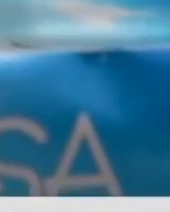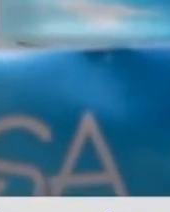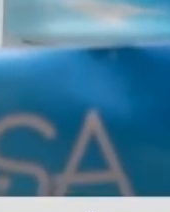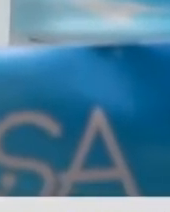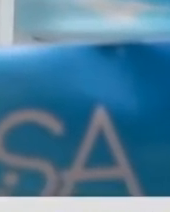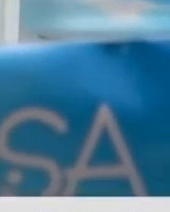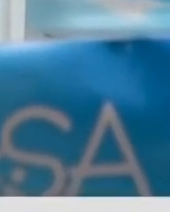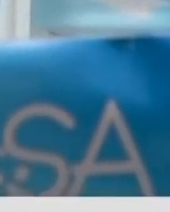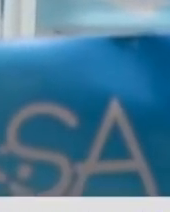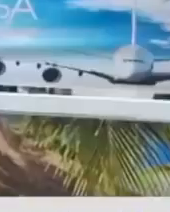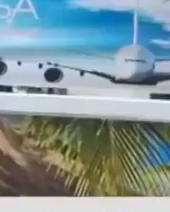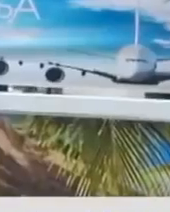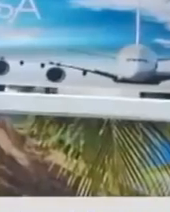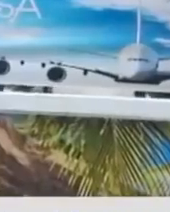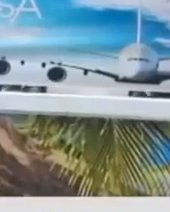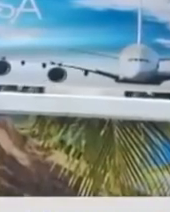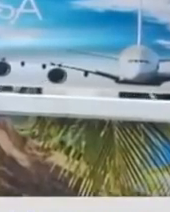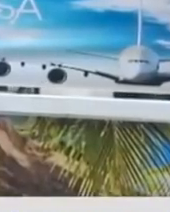tema.